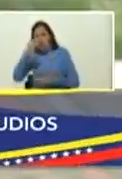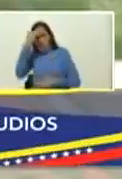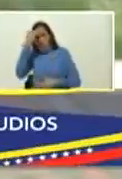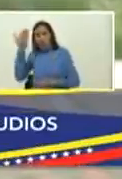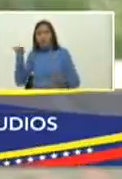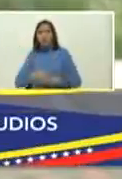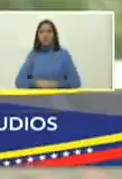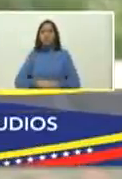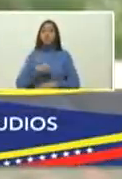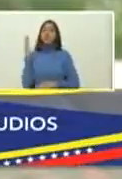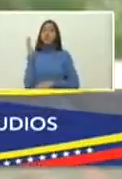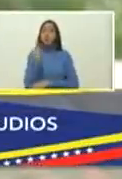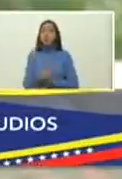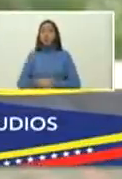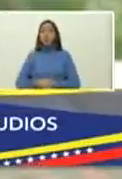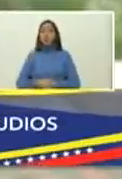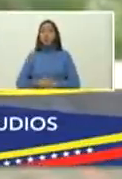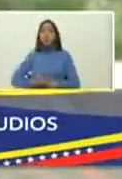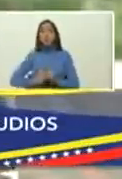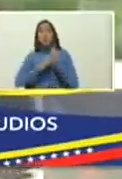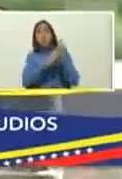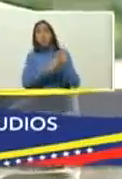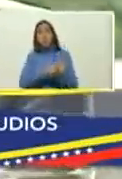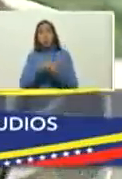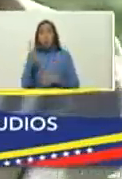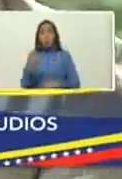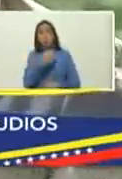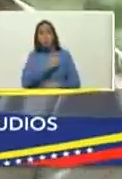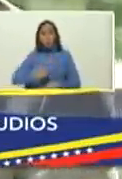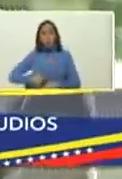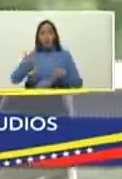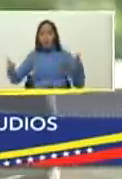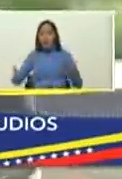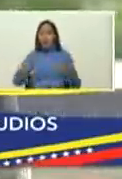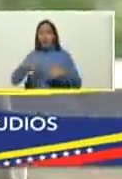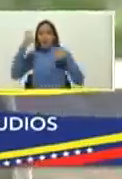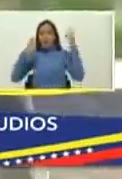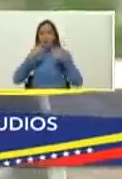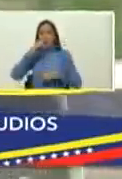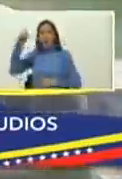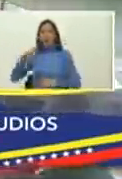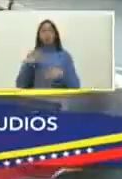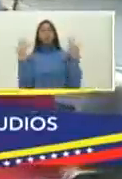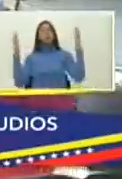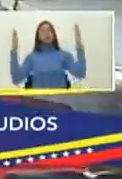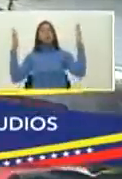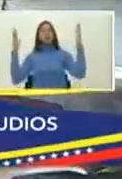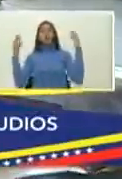comandados por dos presidentes que han sido grandes promotores de lectura buen aplauso vale